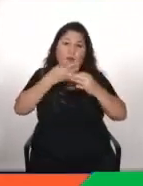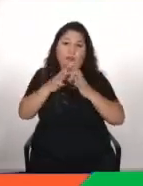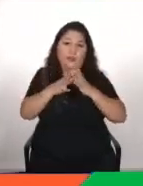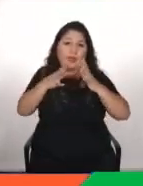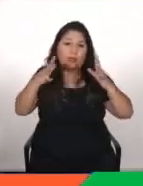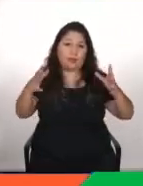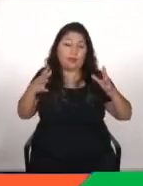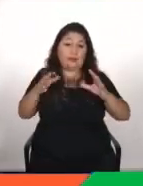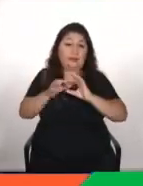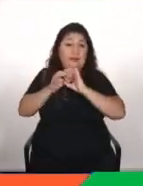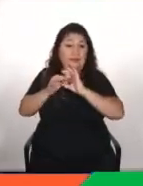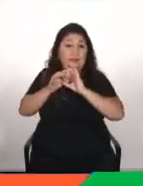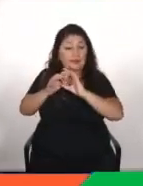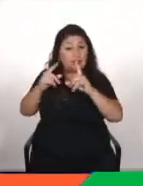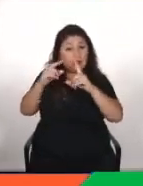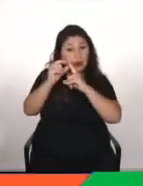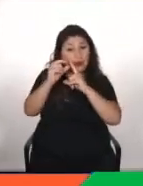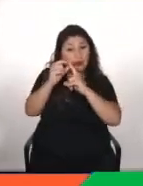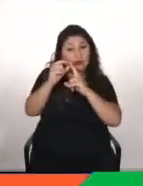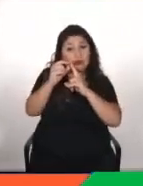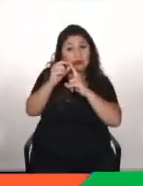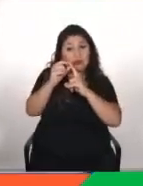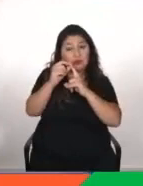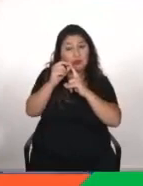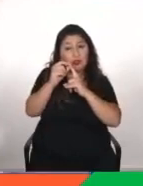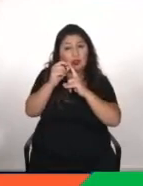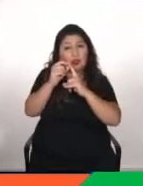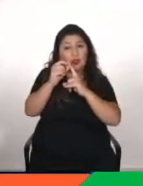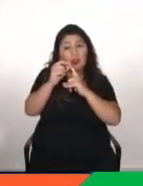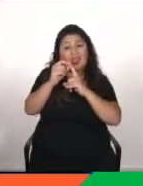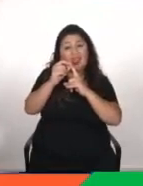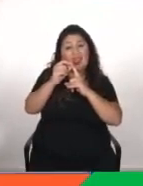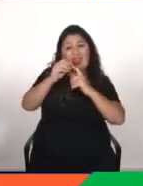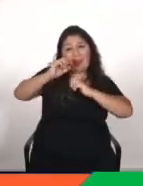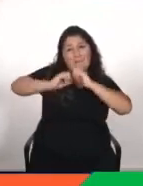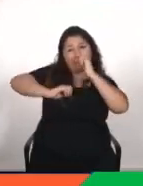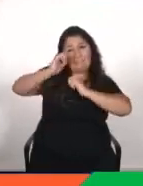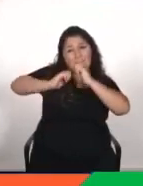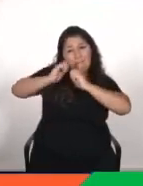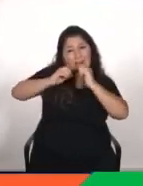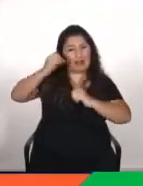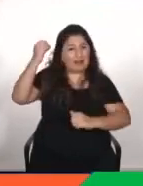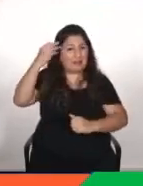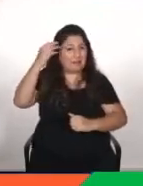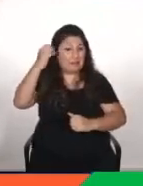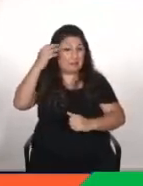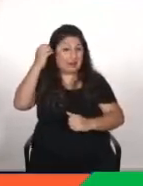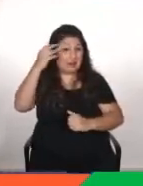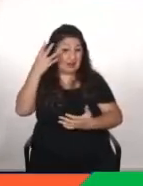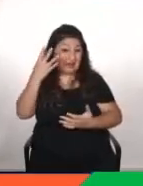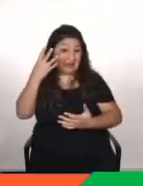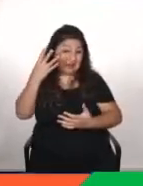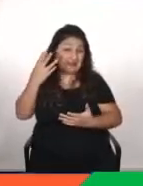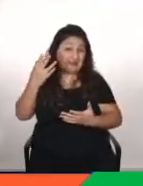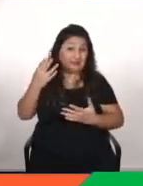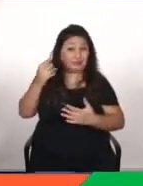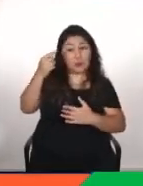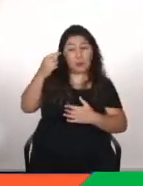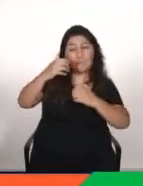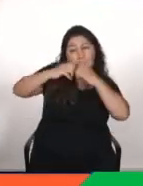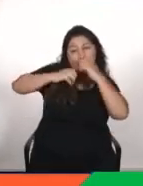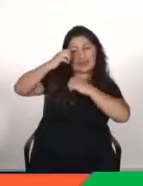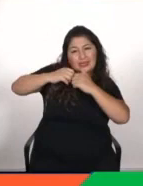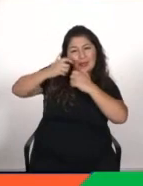concepto que a lo mejor sí se escucha más últimamente que es el famoso machine learning, o en español sería el aprendizaje máquina aprendizaje automático,